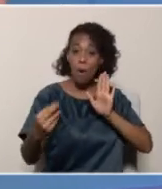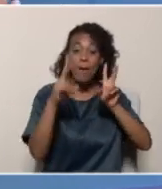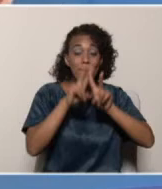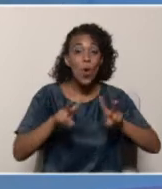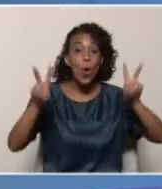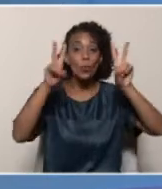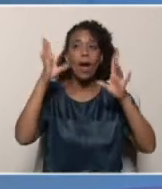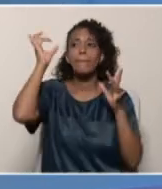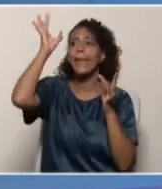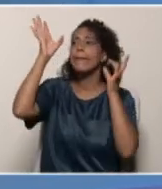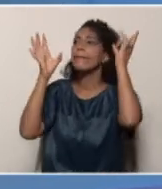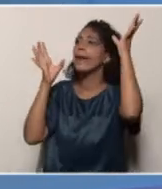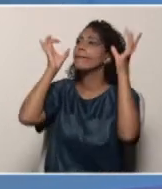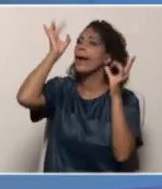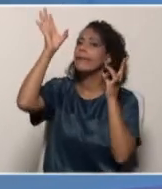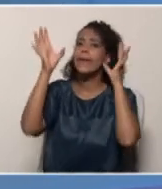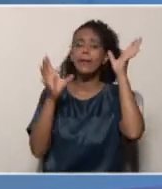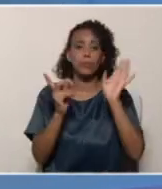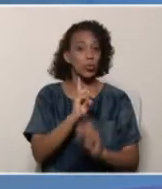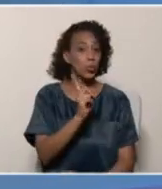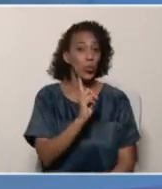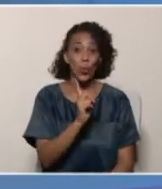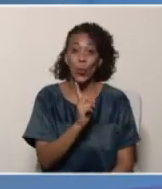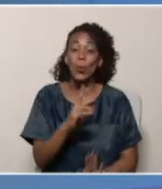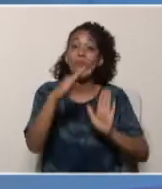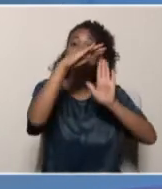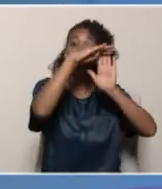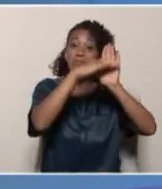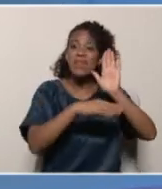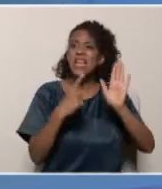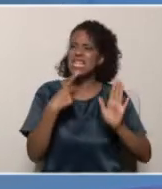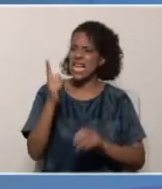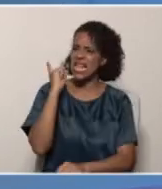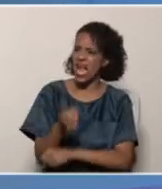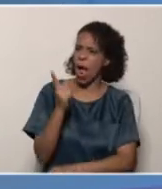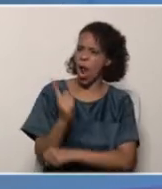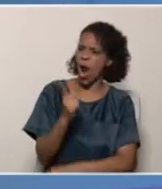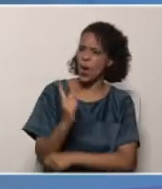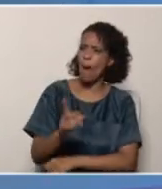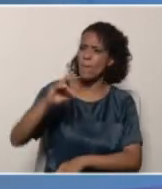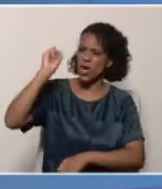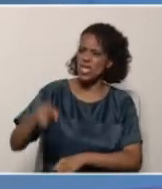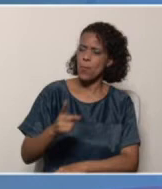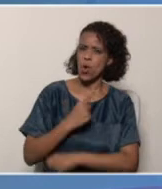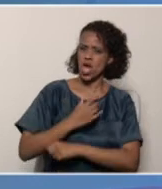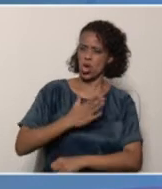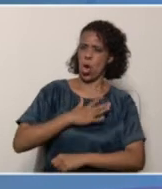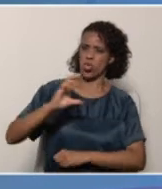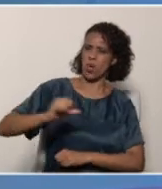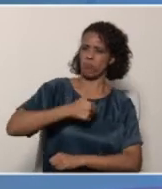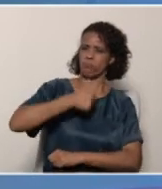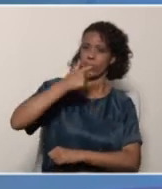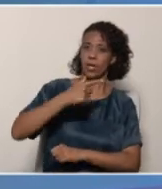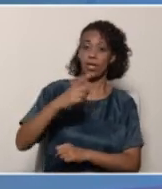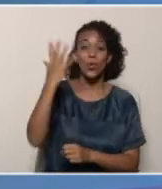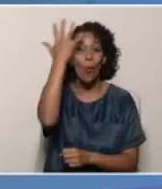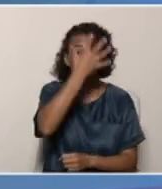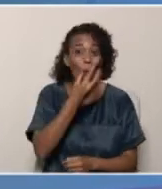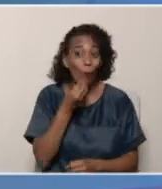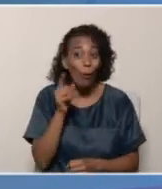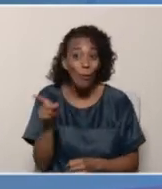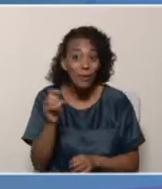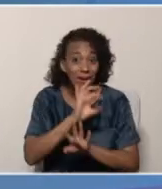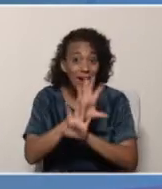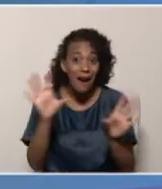improvisar normas ante un determinado momento o decirle que las tiene que cumplir porque sí, porque yo lo digo. Ya son adolescentes,